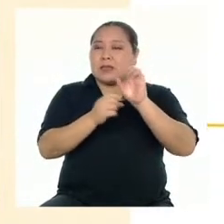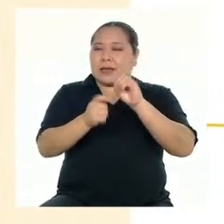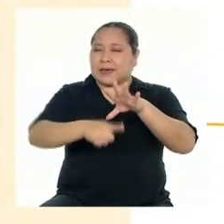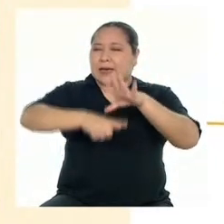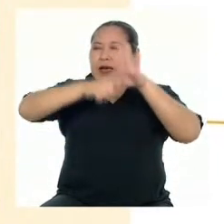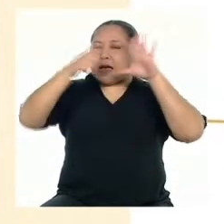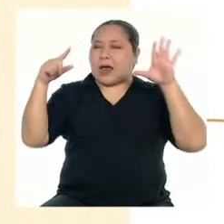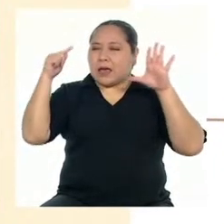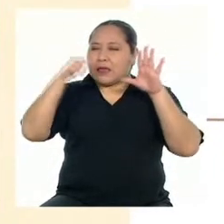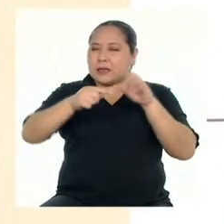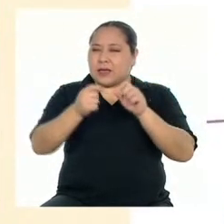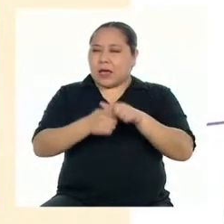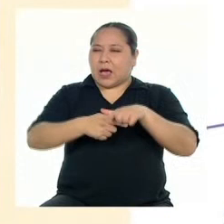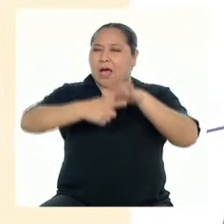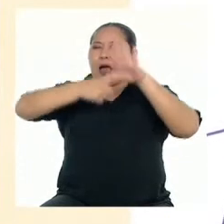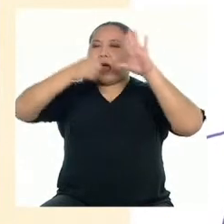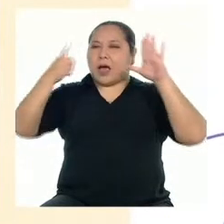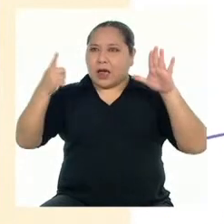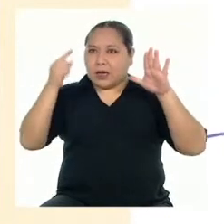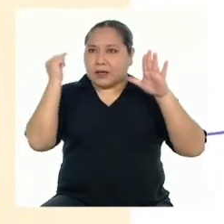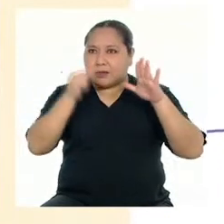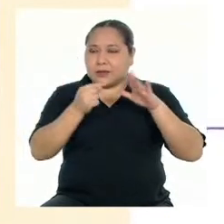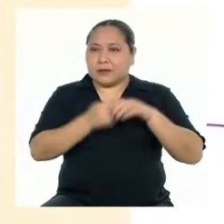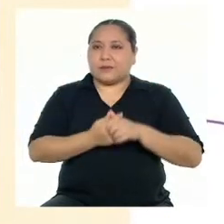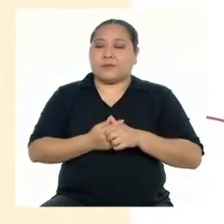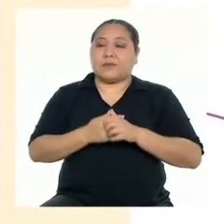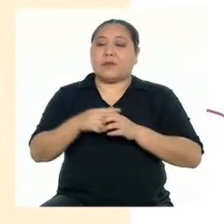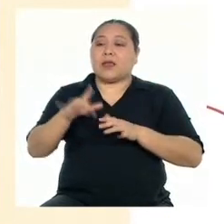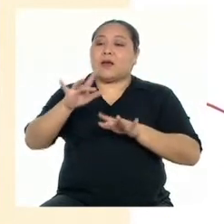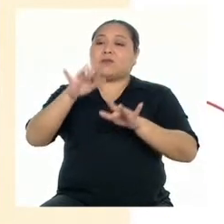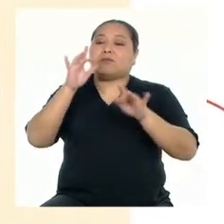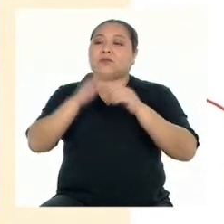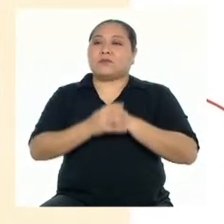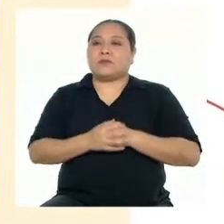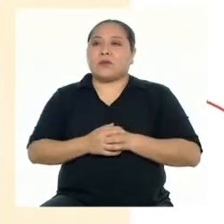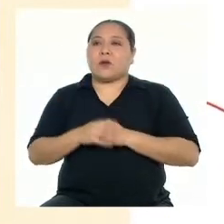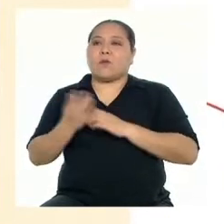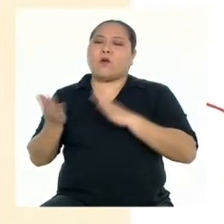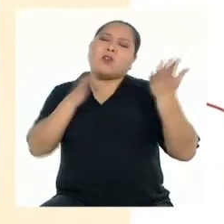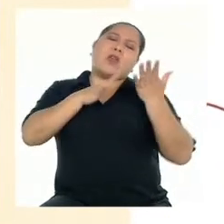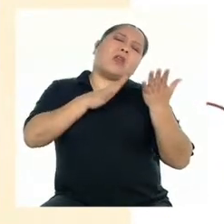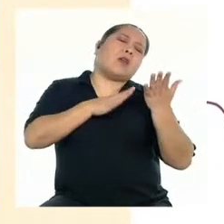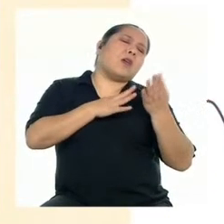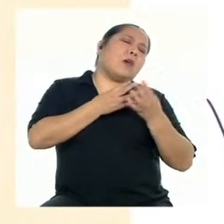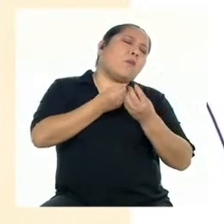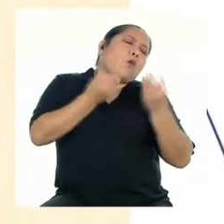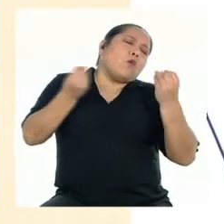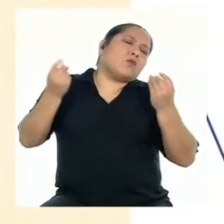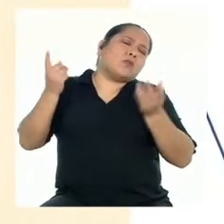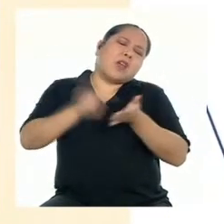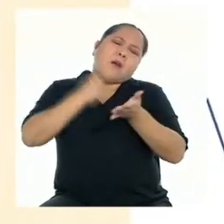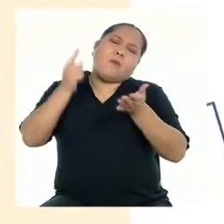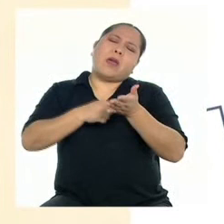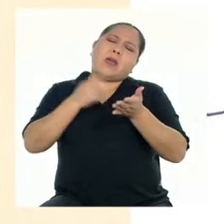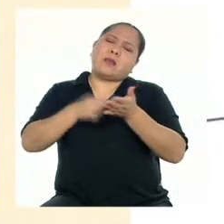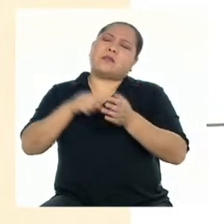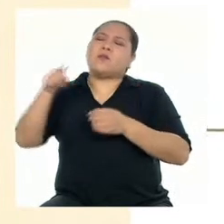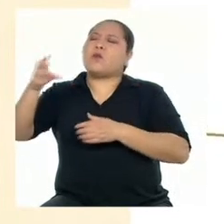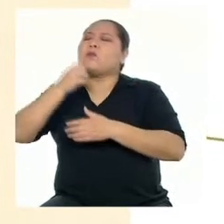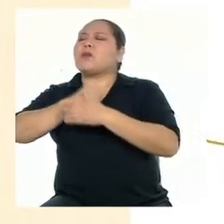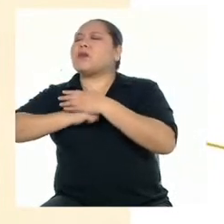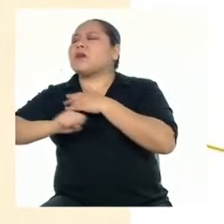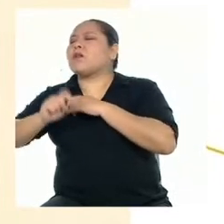un hecho o de una idea con el fin de destacarlo. Morir mil muertes por el hijo ausente.